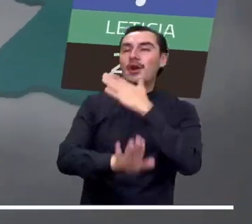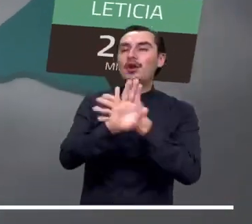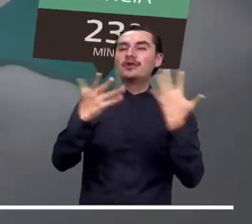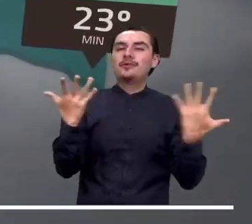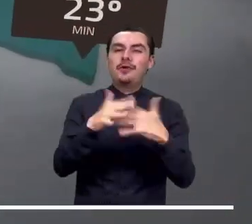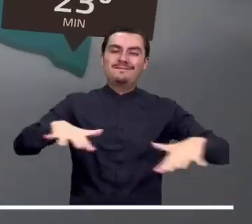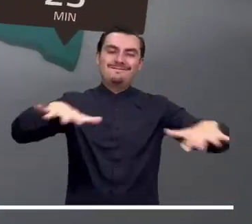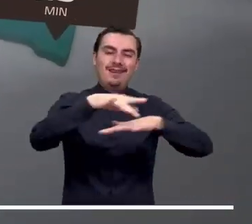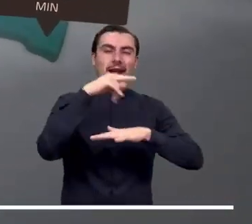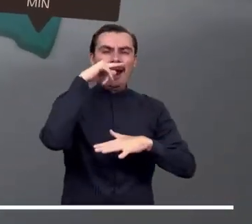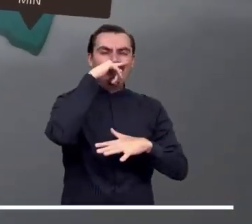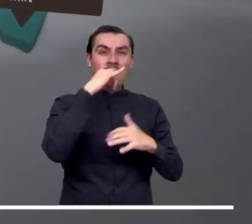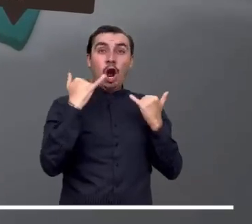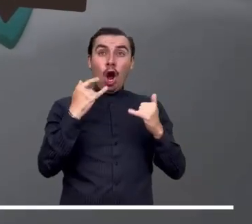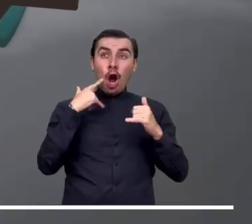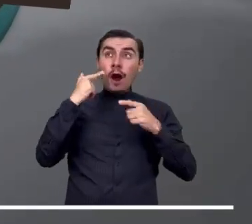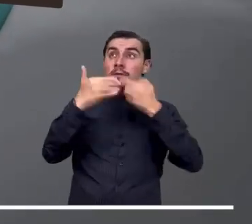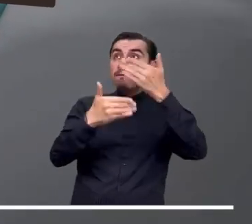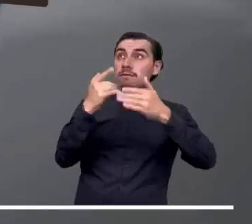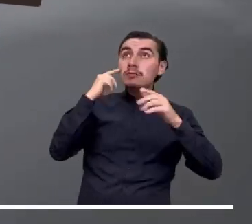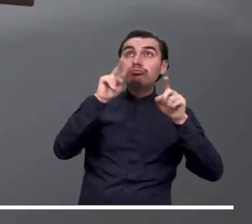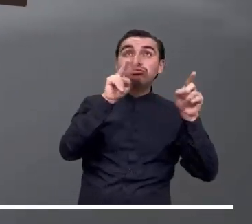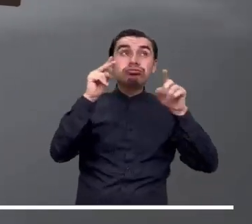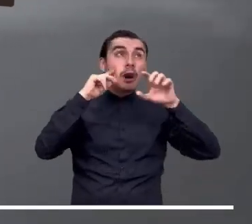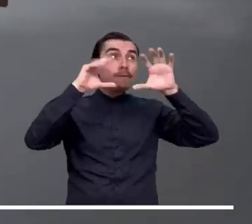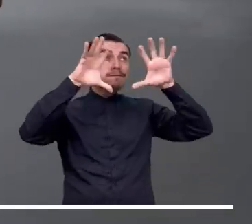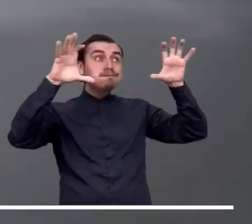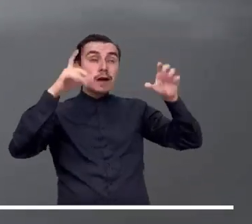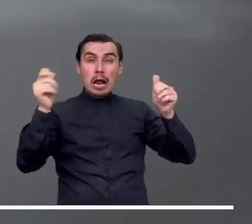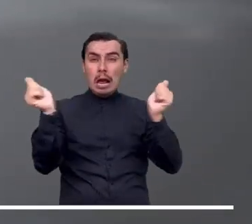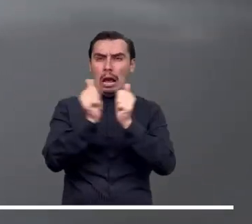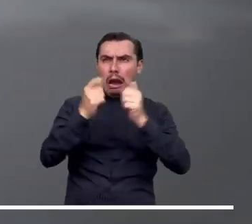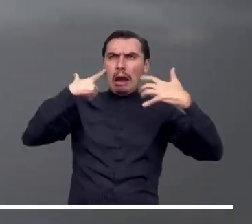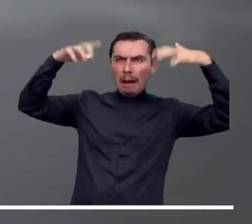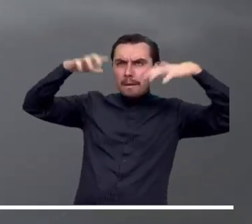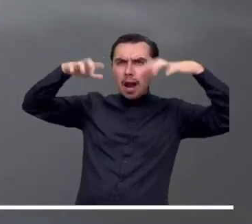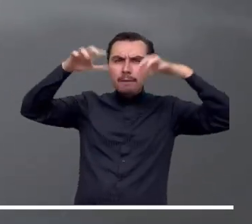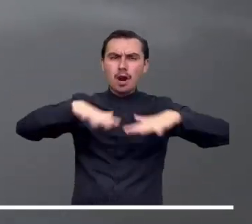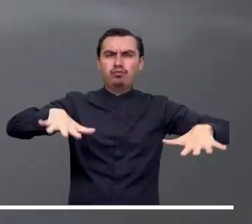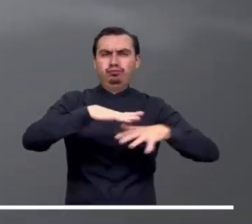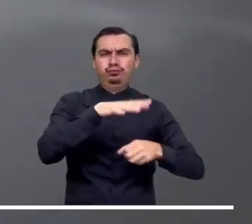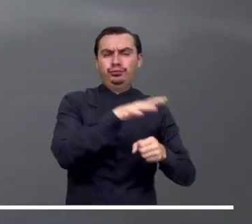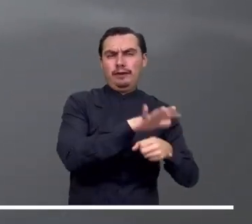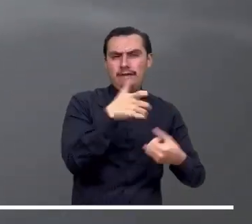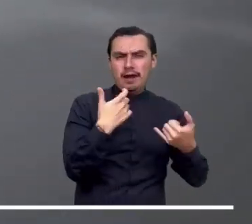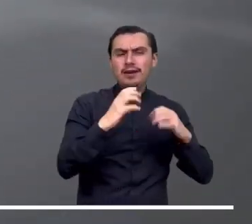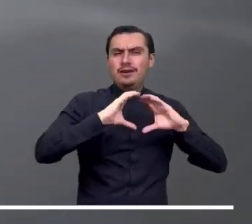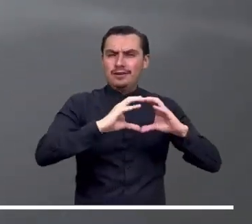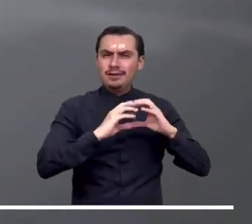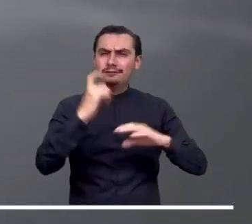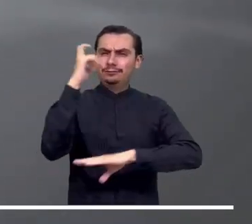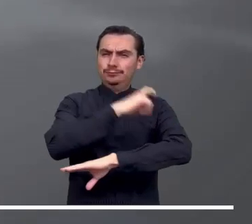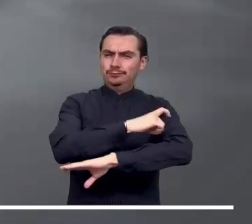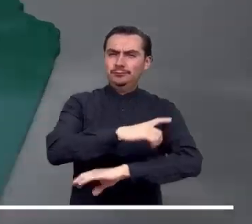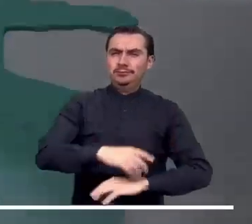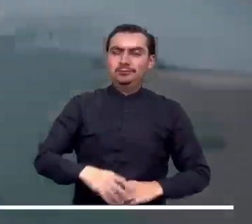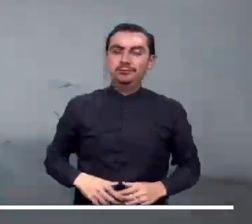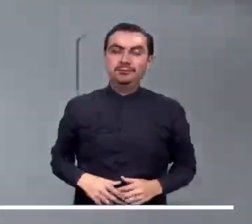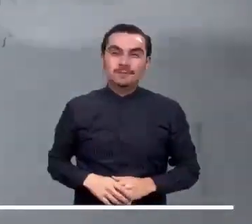Amazonía, donde la nubosidad será importante y llegaría acompañada de lluvias en Guaviare, Caquetá y Putumayo.